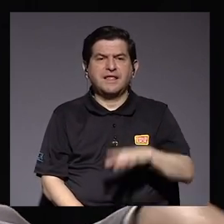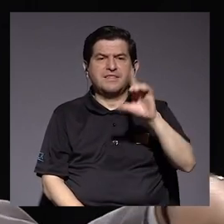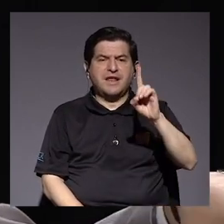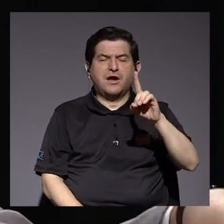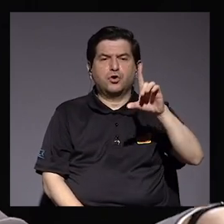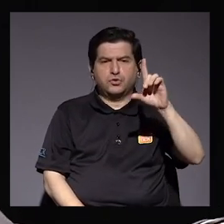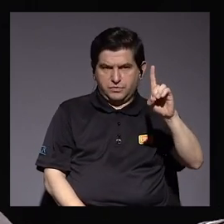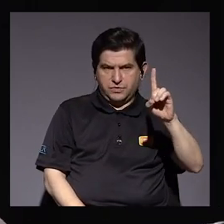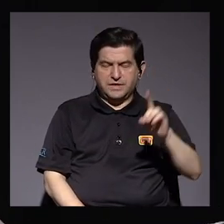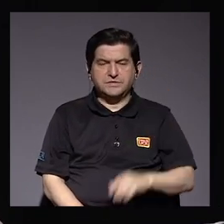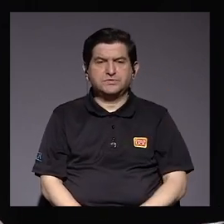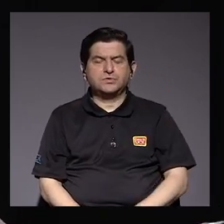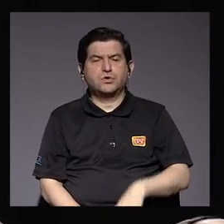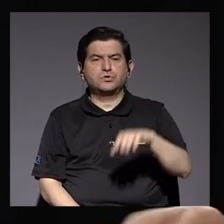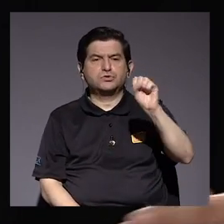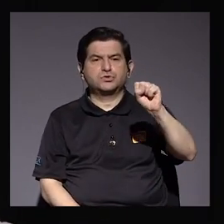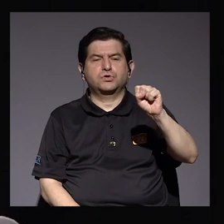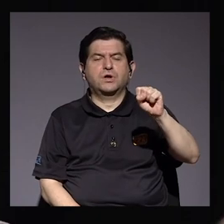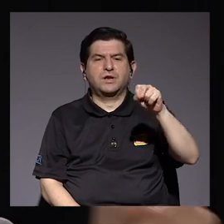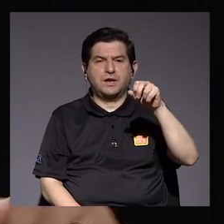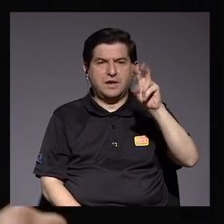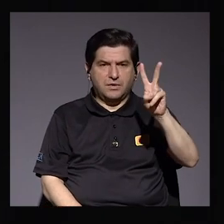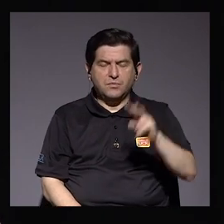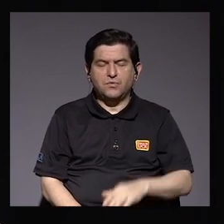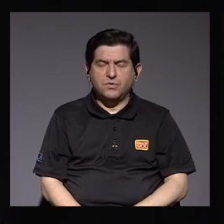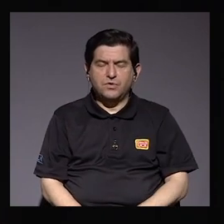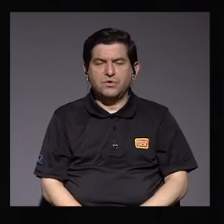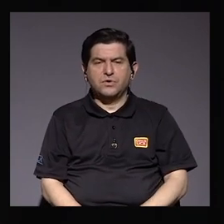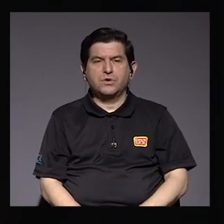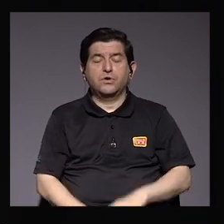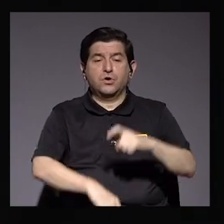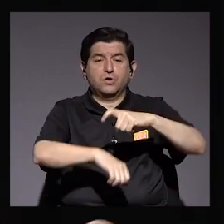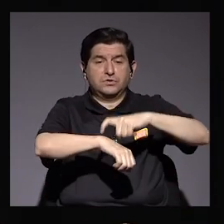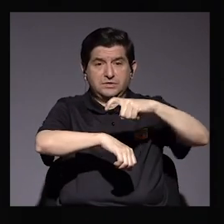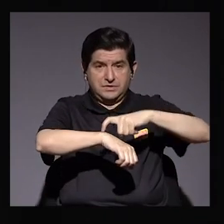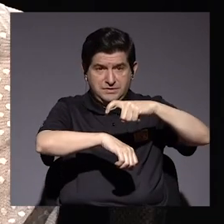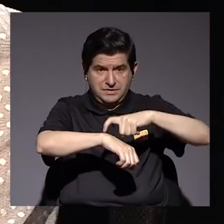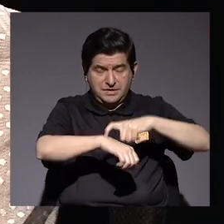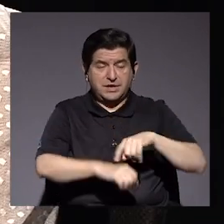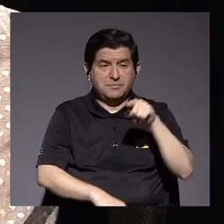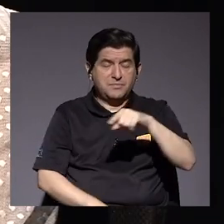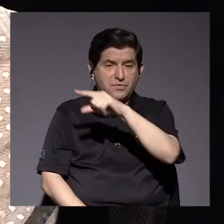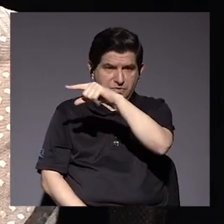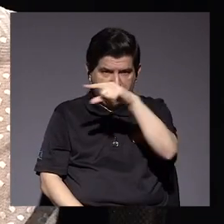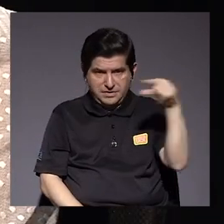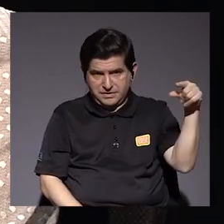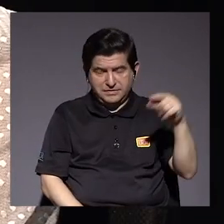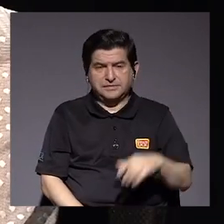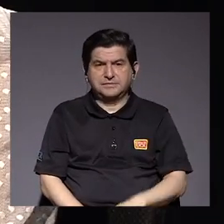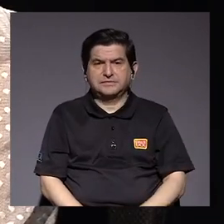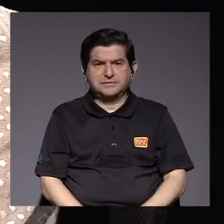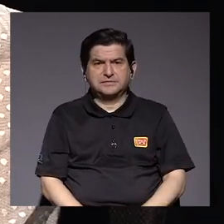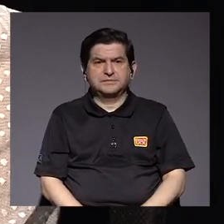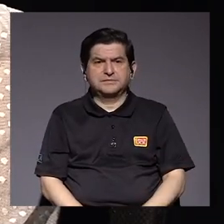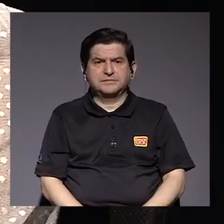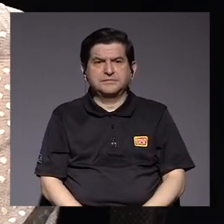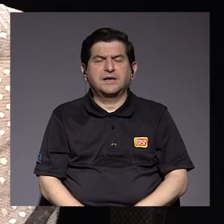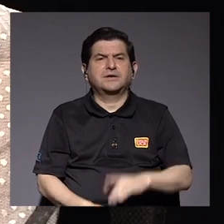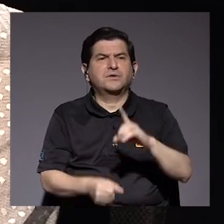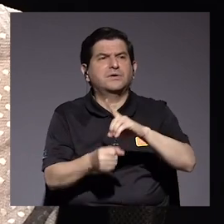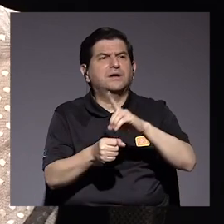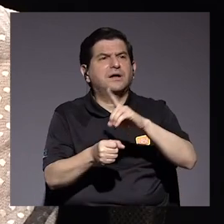Donalescu y Doña Soy Labolio le generaron tiempo el día en esa semana casualmente al